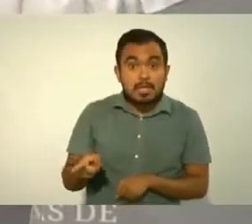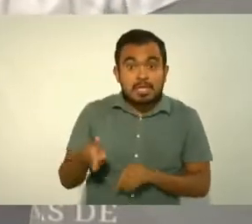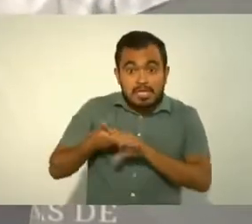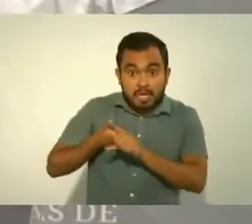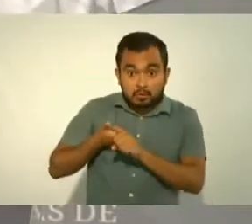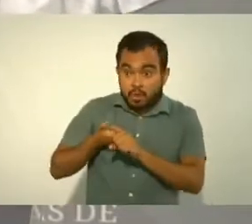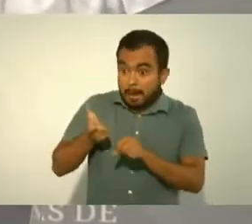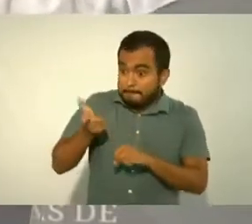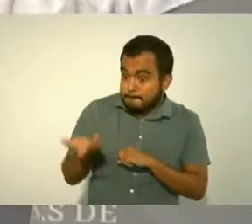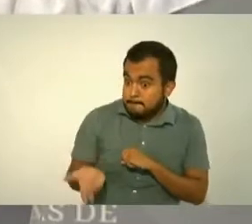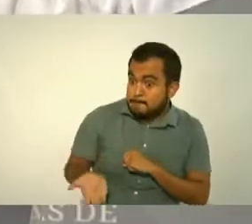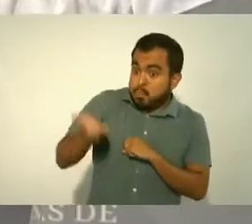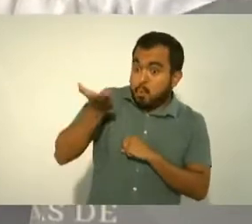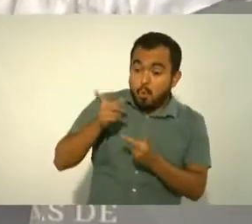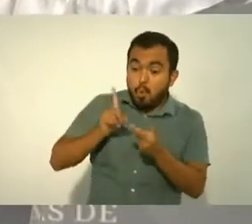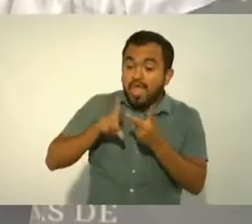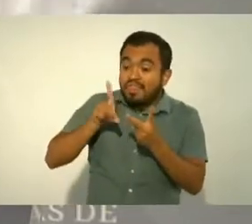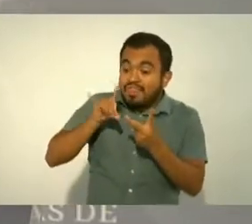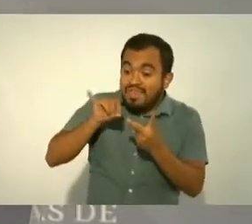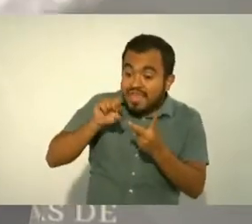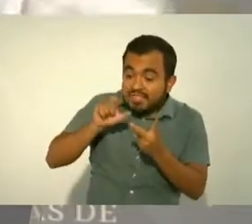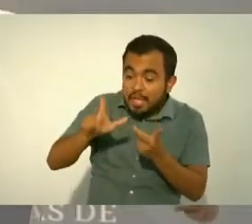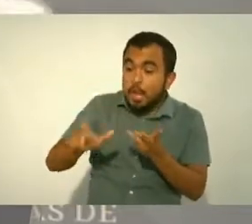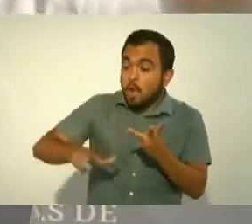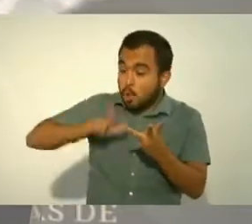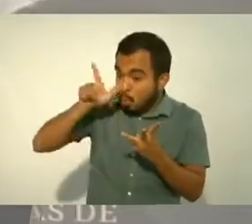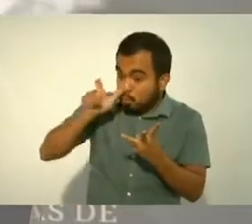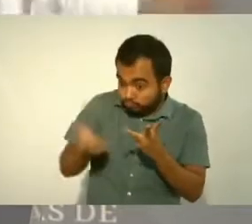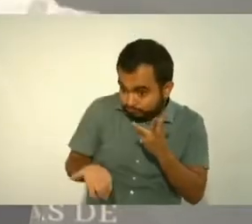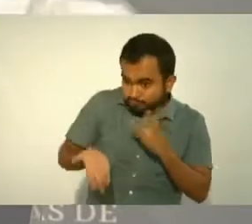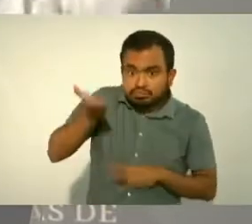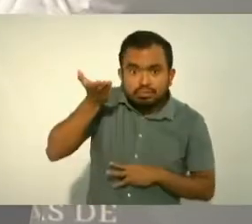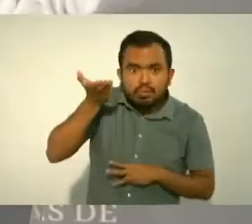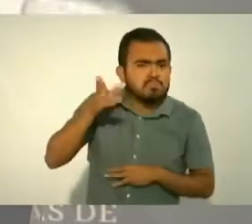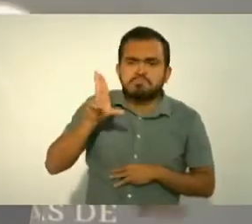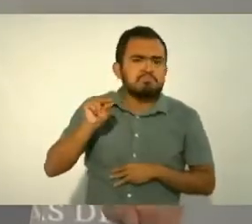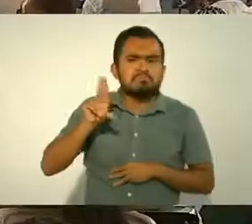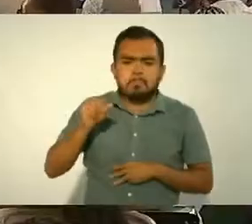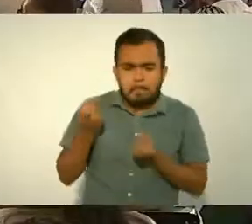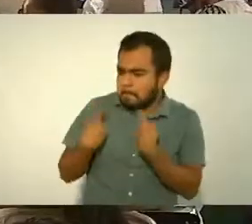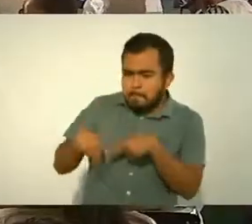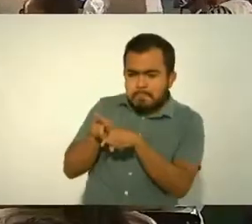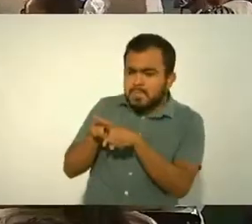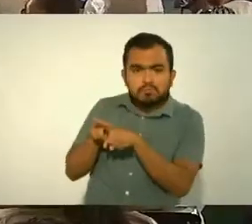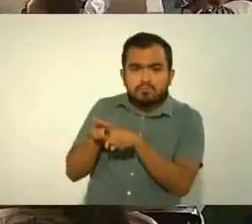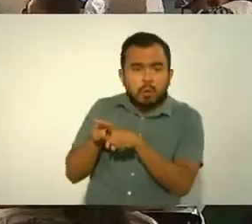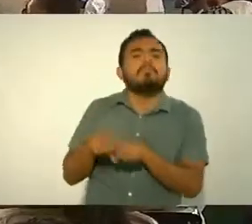gasolinas del diésel de la luz estamos cumpliendo el compromiso